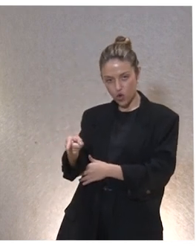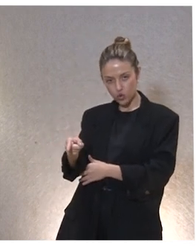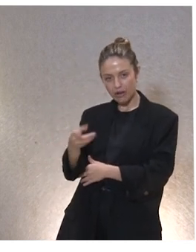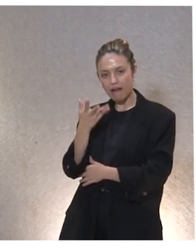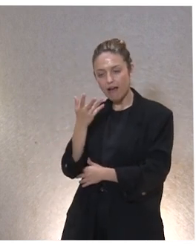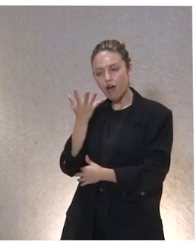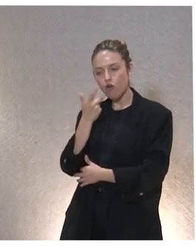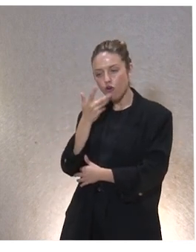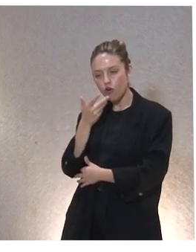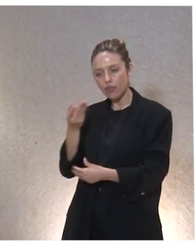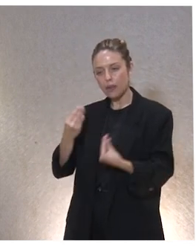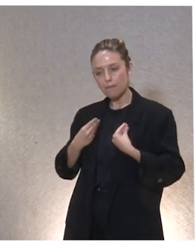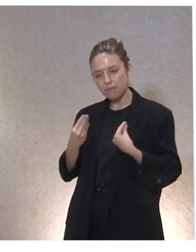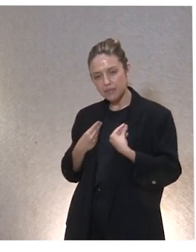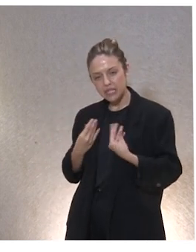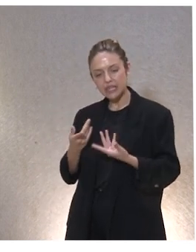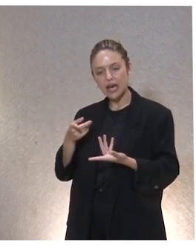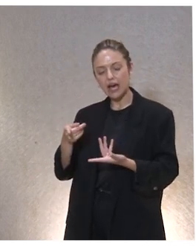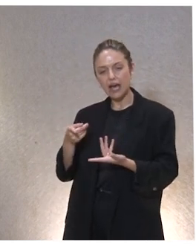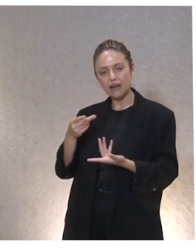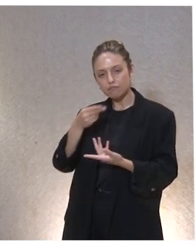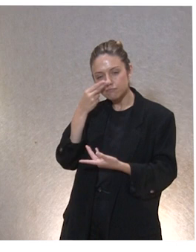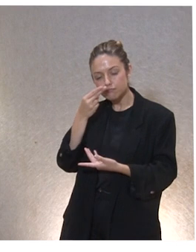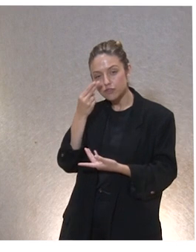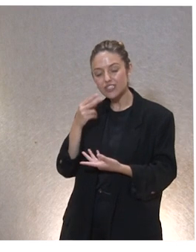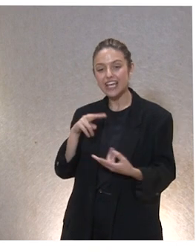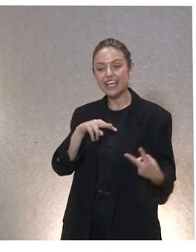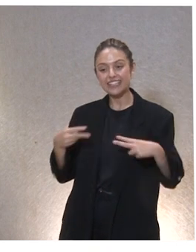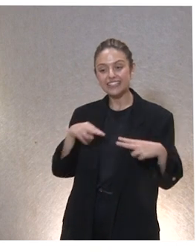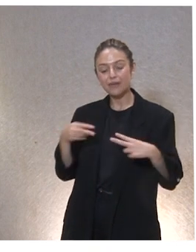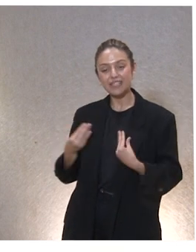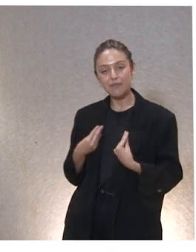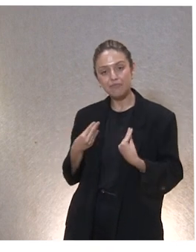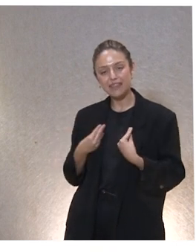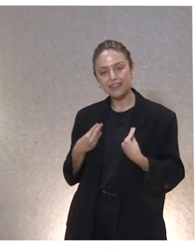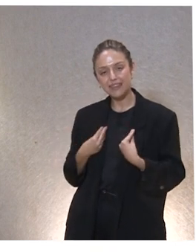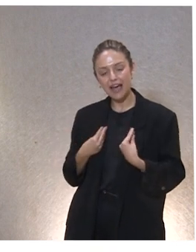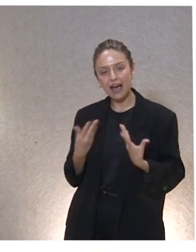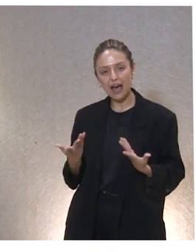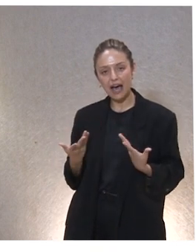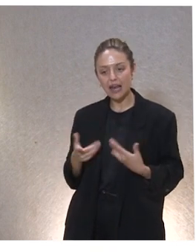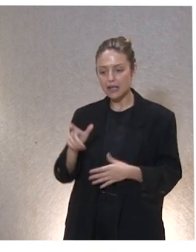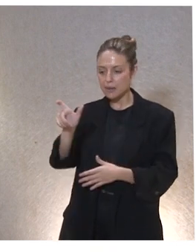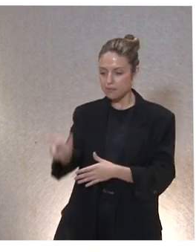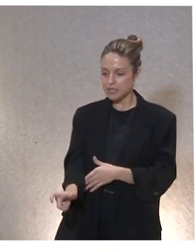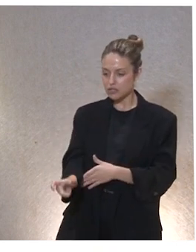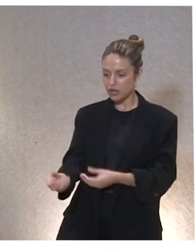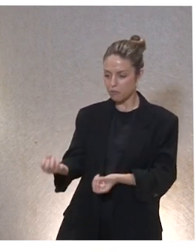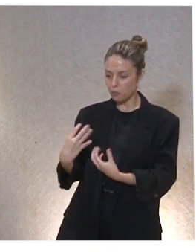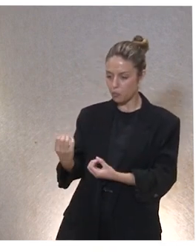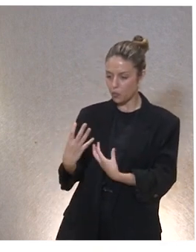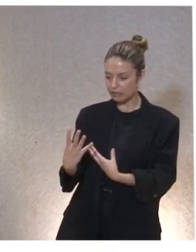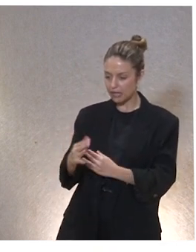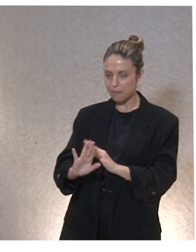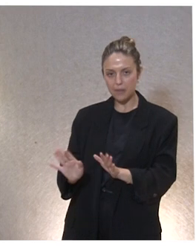intereses en sus vivencias el intérprete vital no se conforma con lo que le dicen de esa persona no se